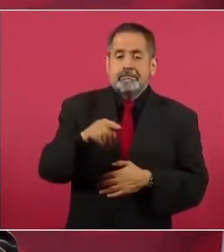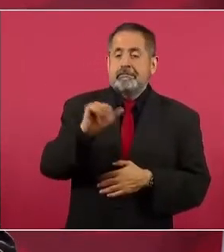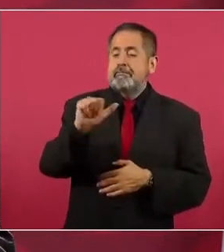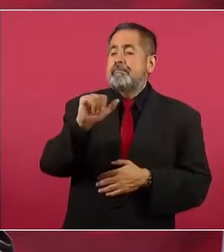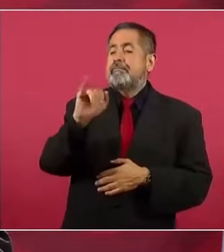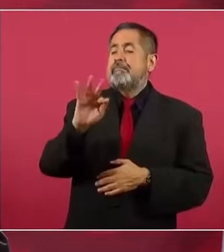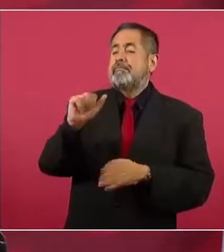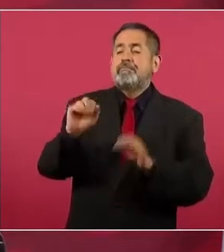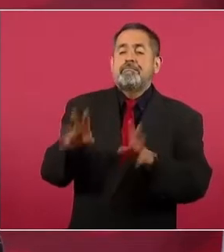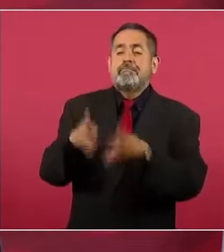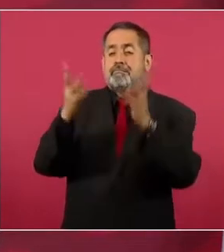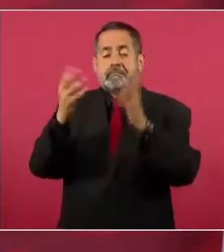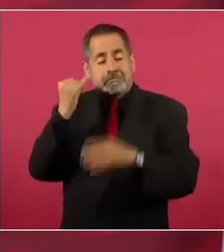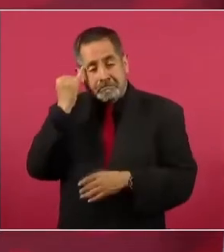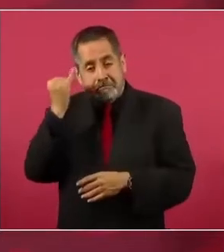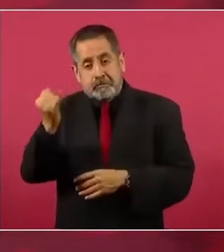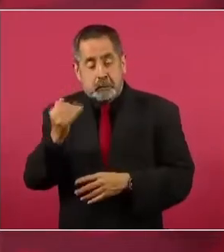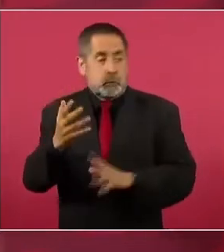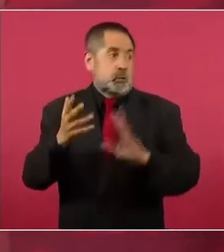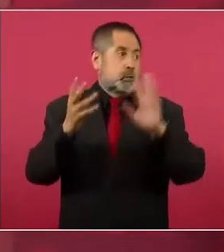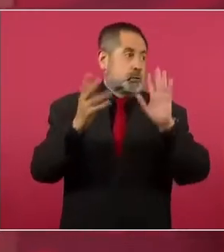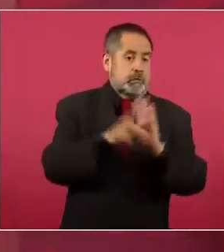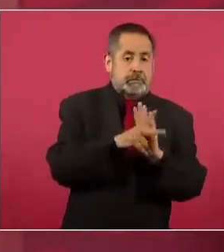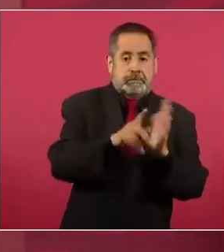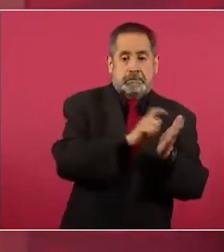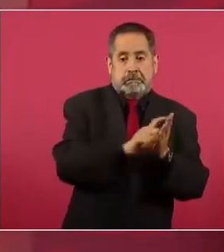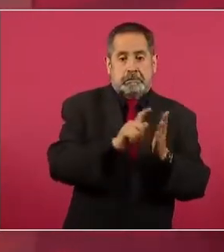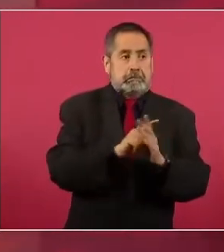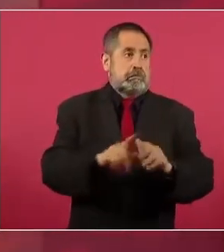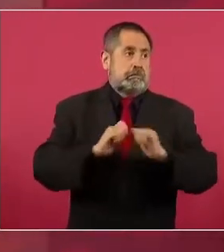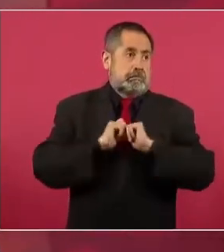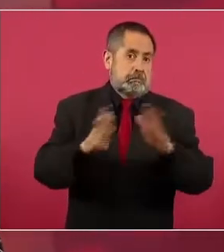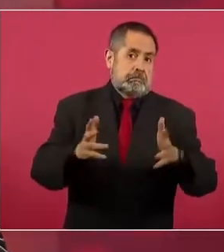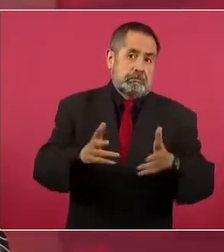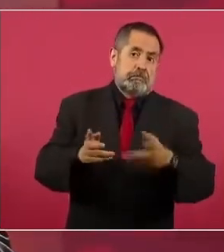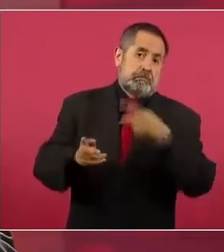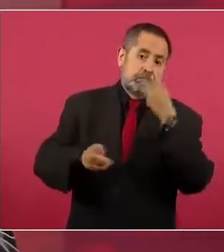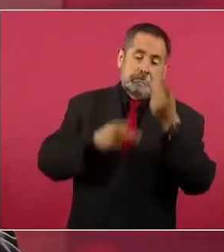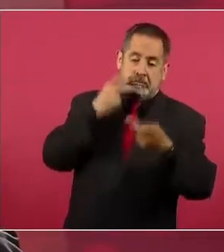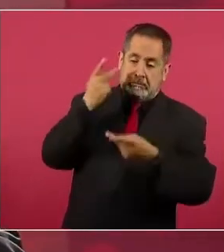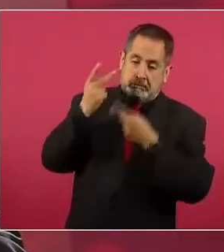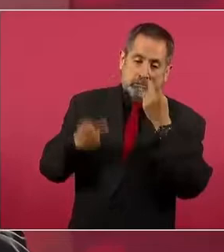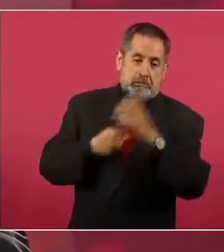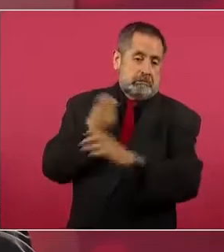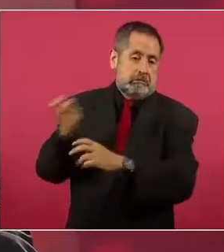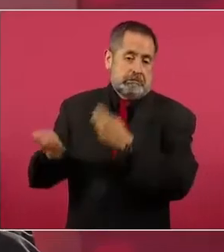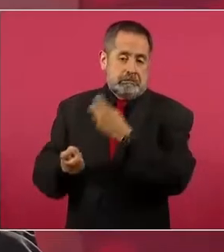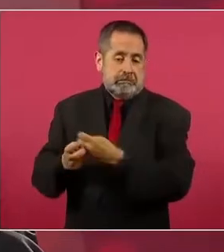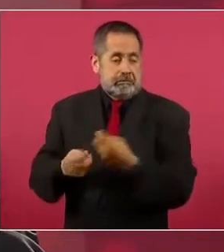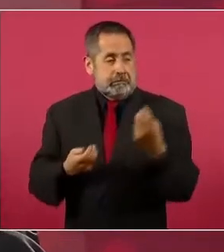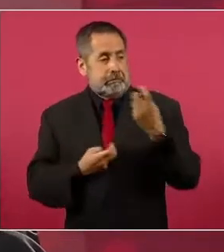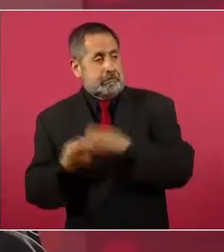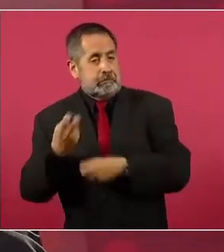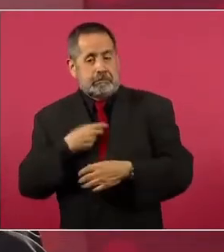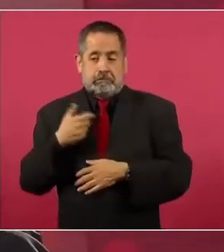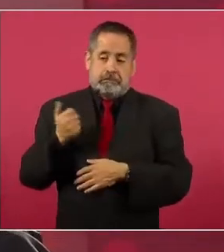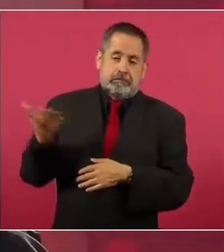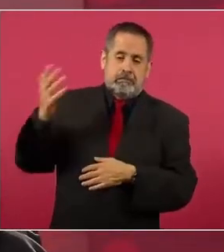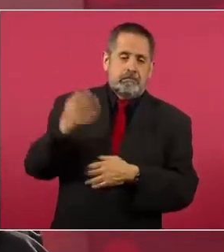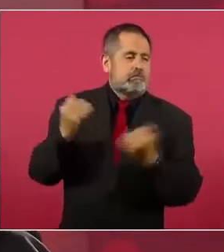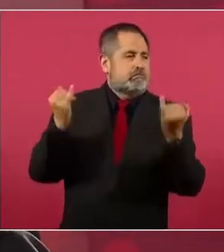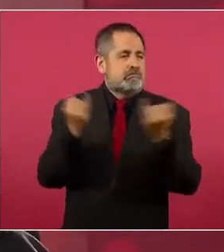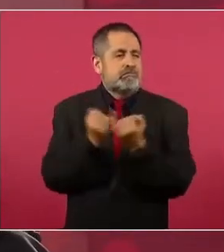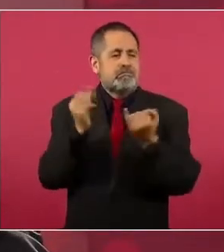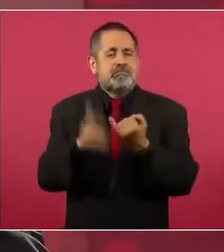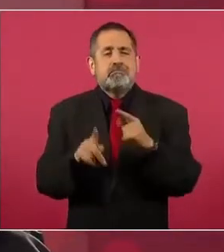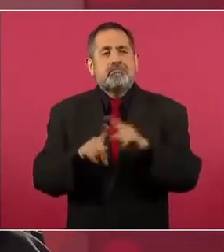el Reforma y el Universal y todos, ocho